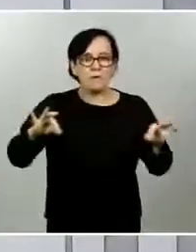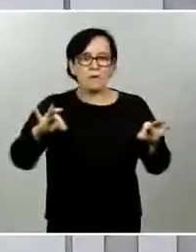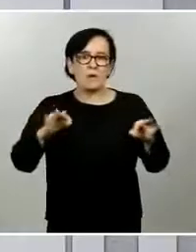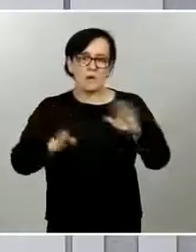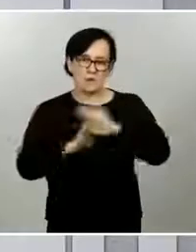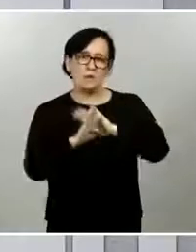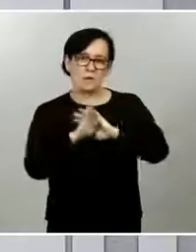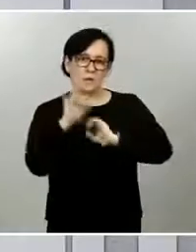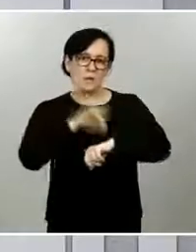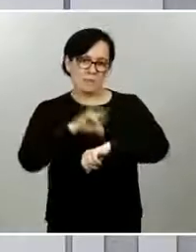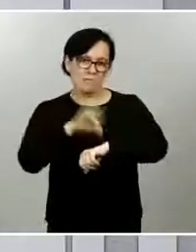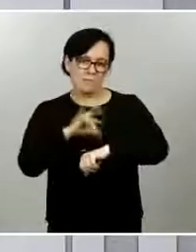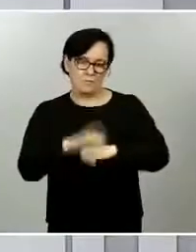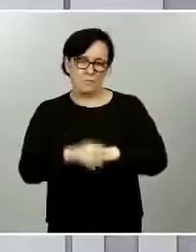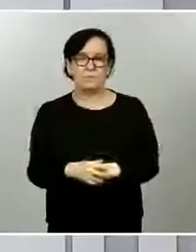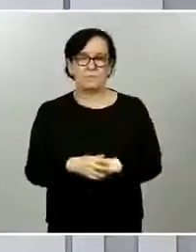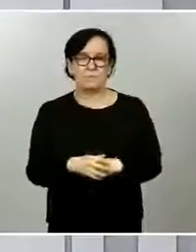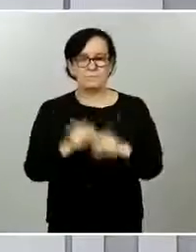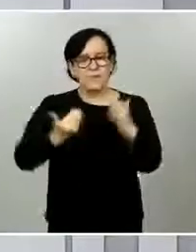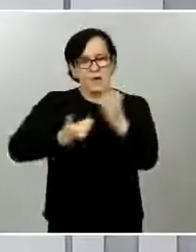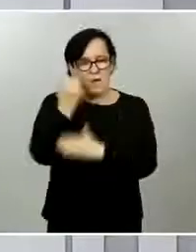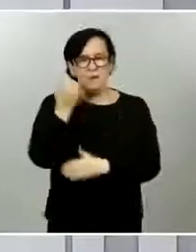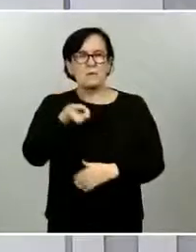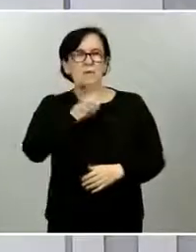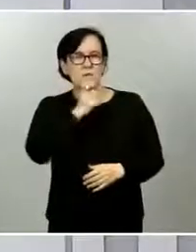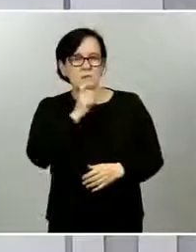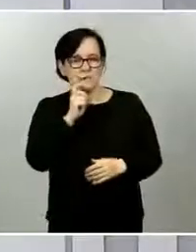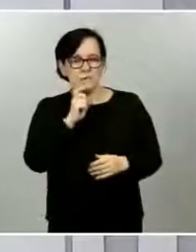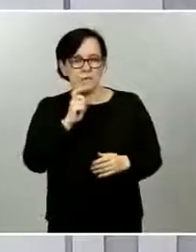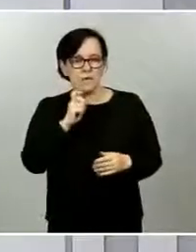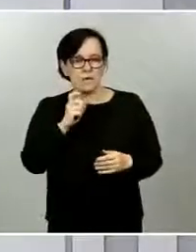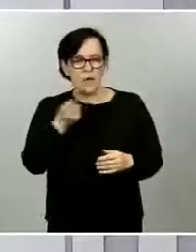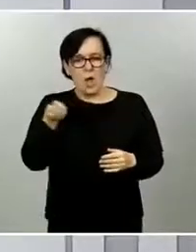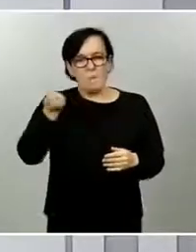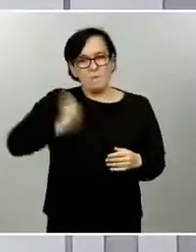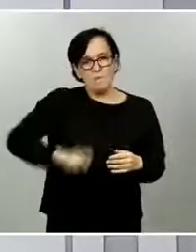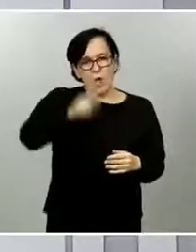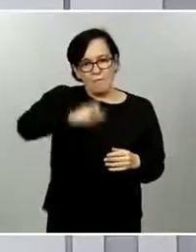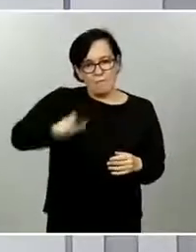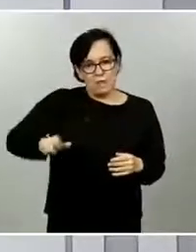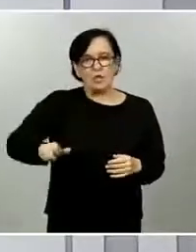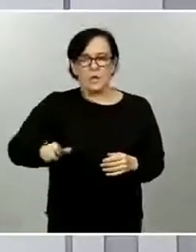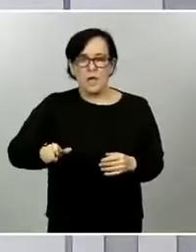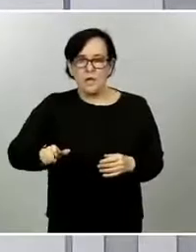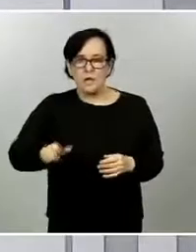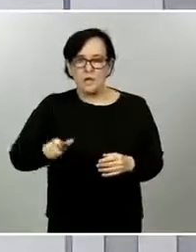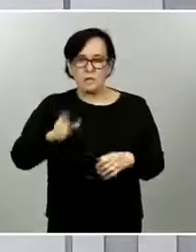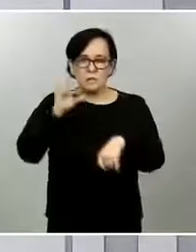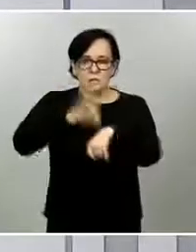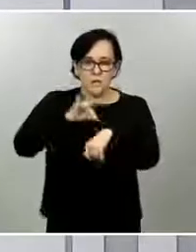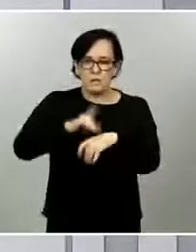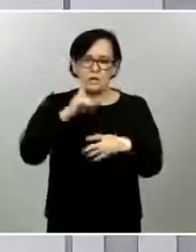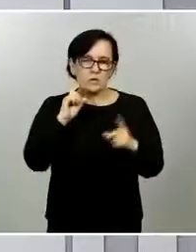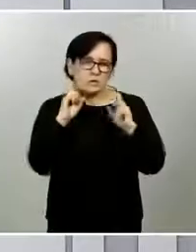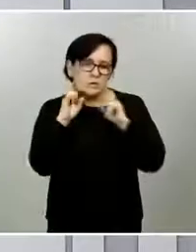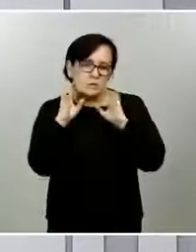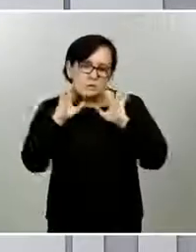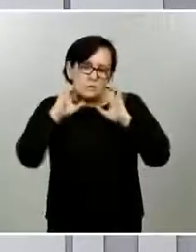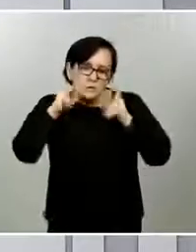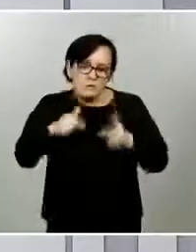día de hoy todavía hay muchas personas que tienen familiares a amigos que permanecen enfermos.